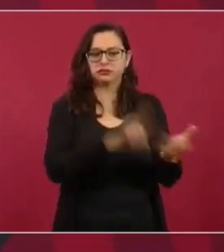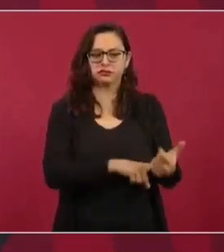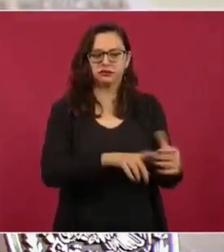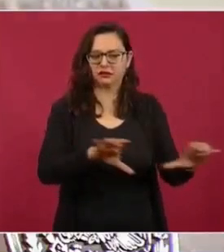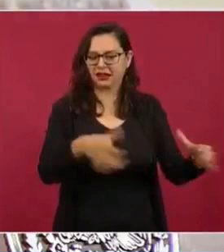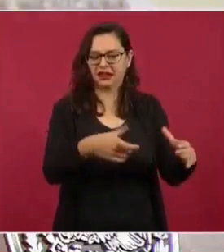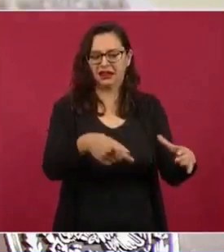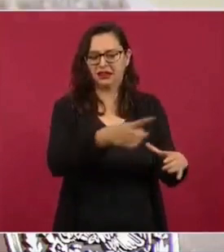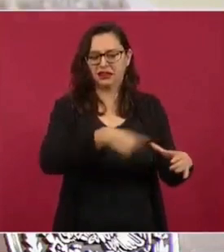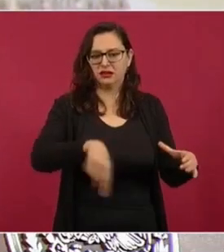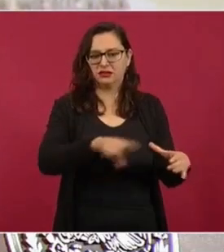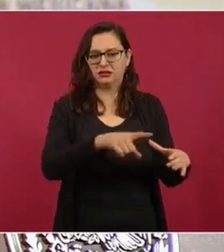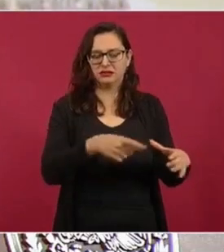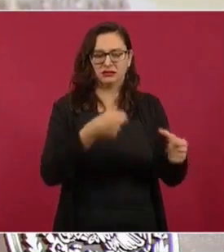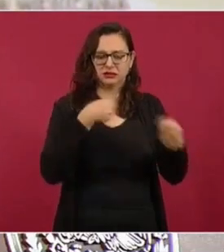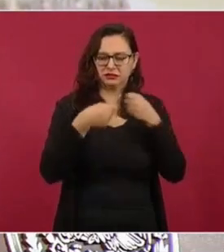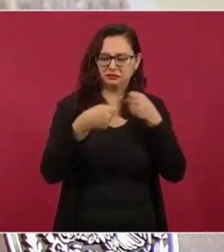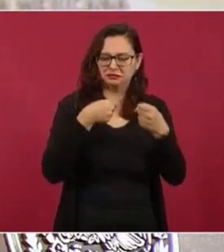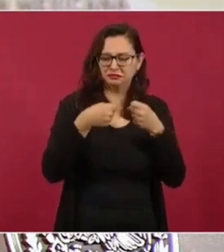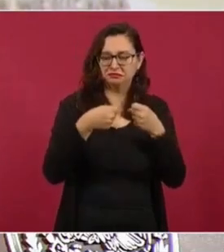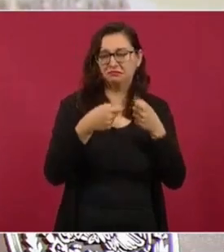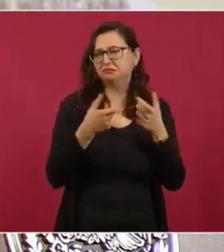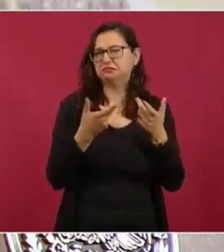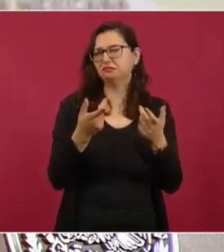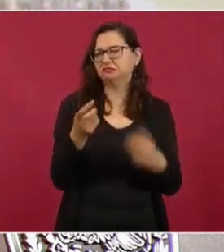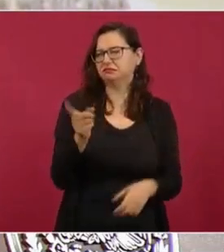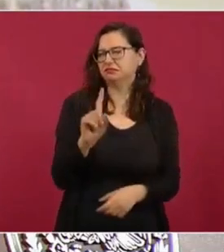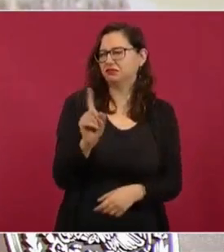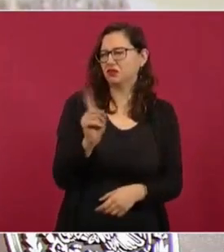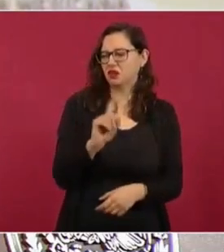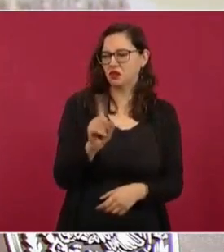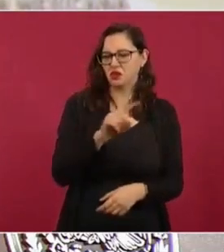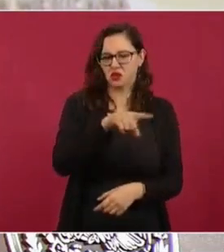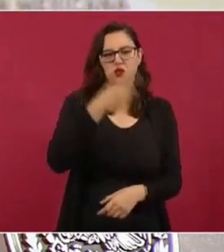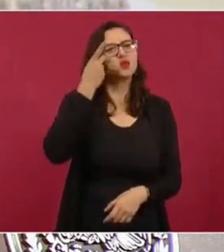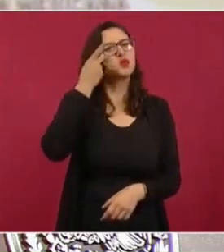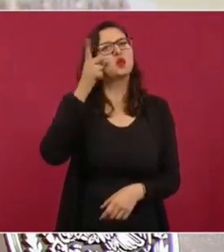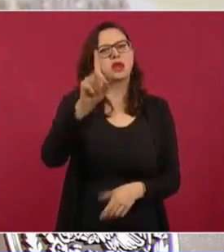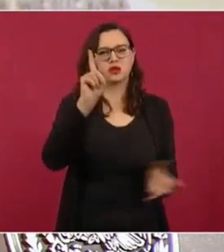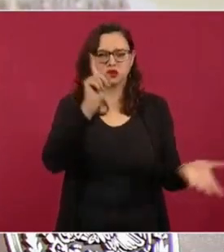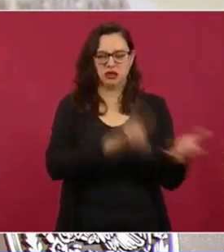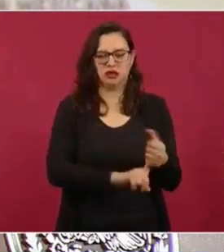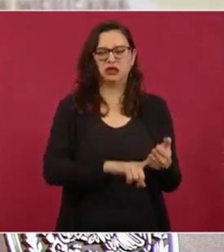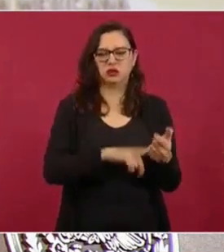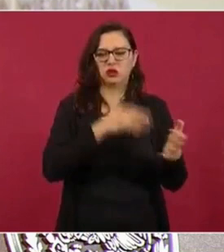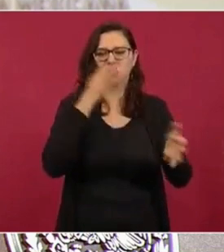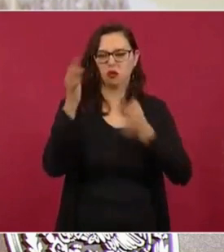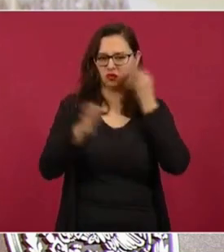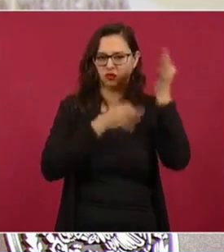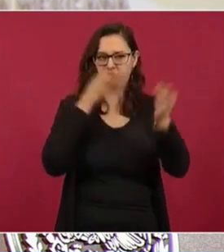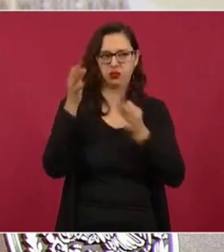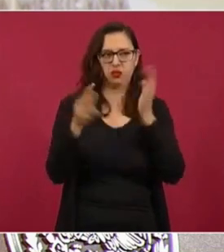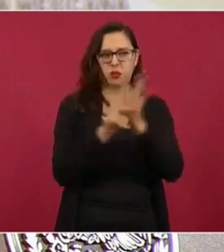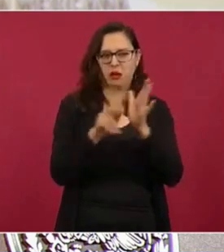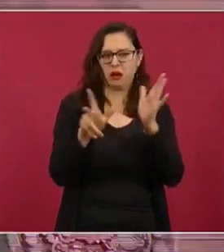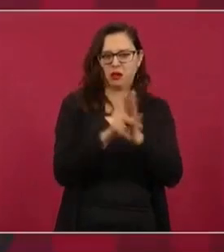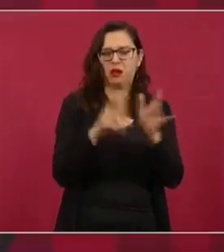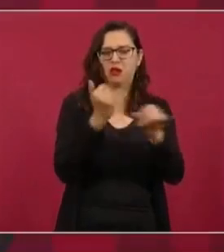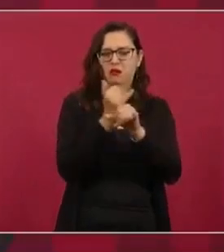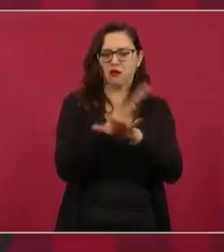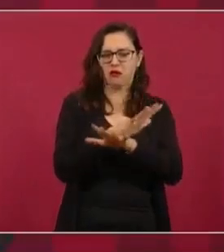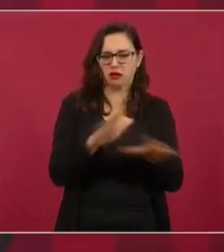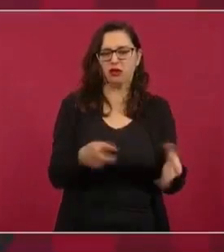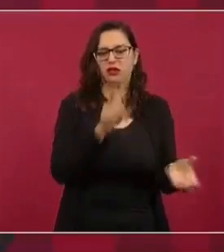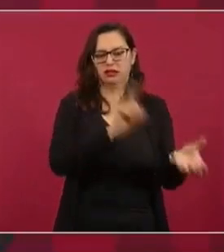más que periodistas, los dueños de los medios de información convencionales,